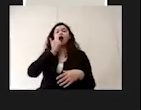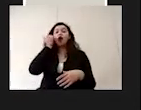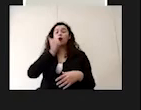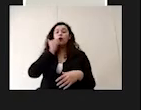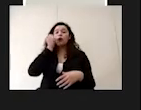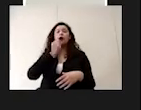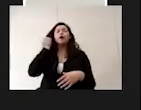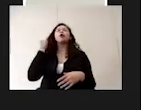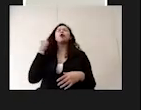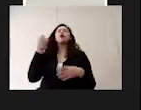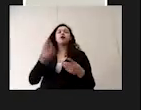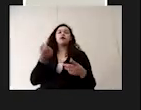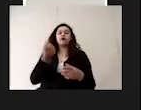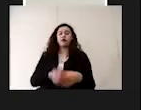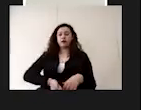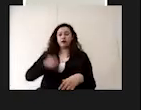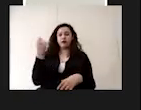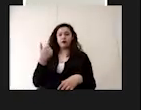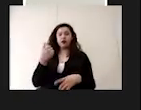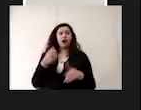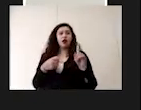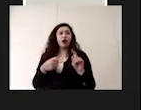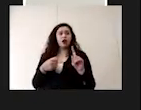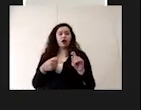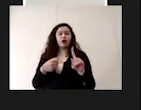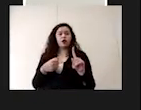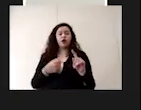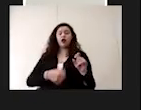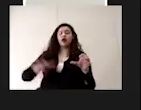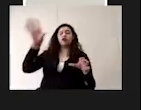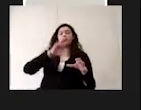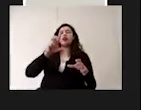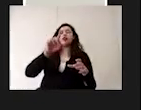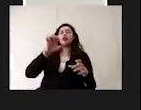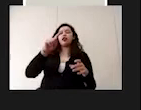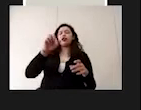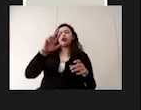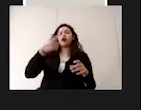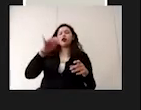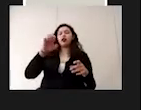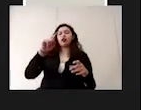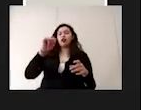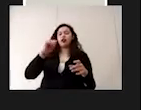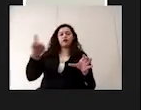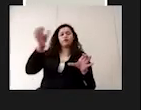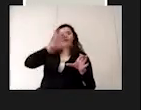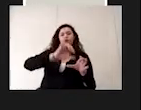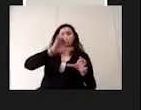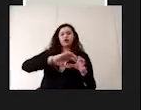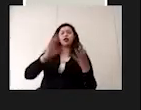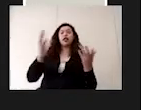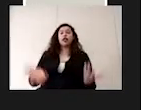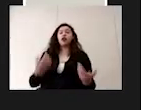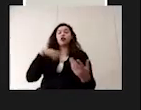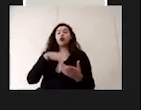paso, en el primer balde se prepara agua con detergente y lo que se hace es con el paño que tenemos